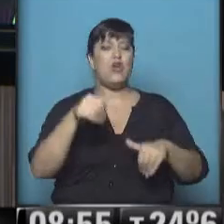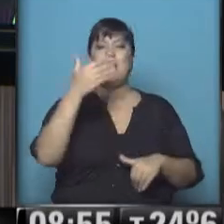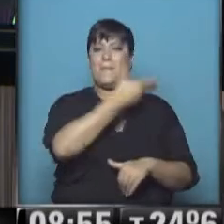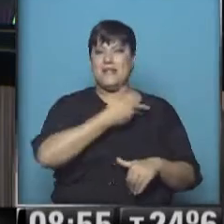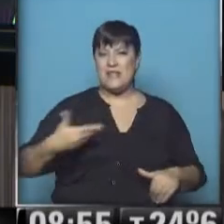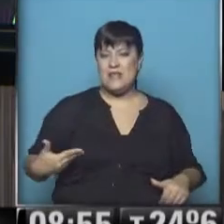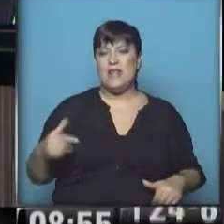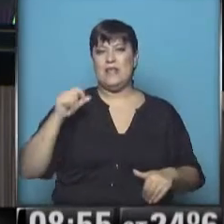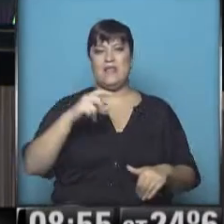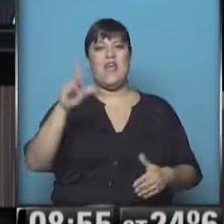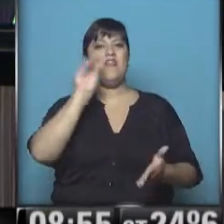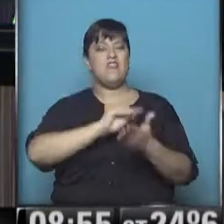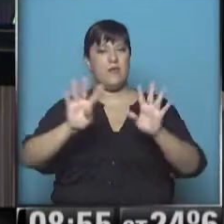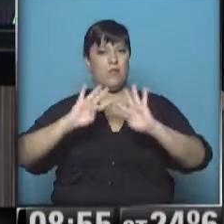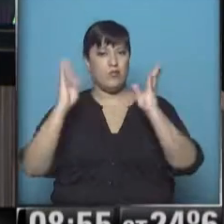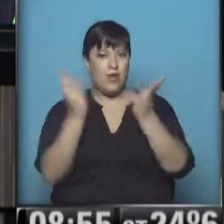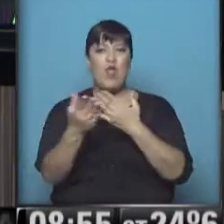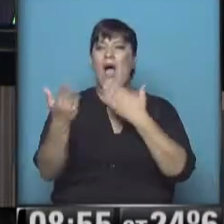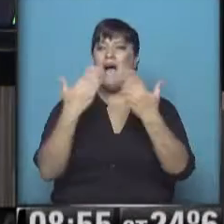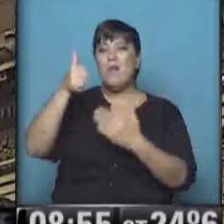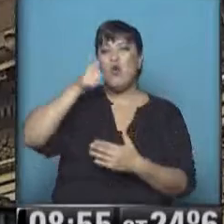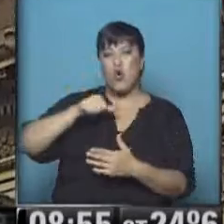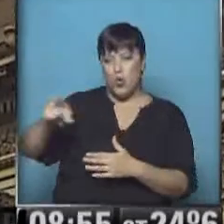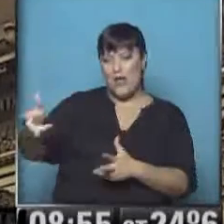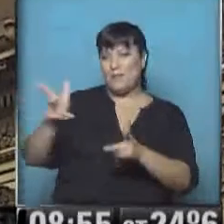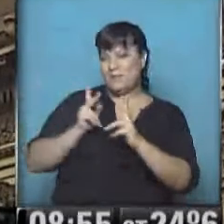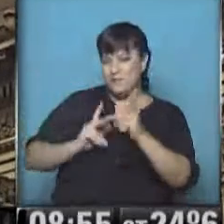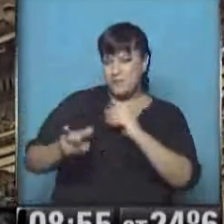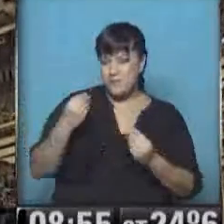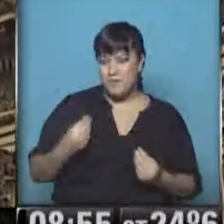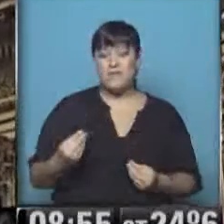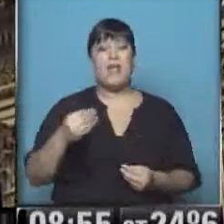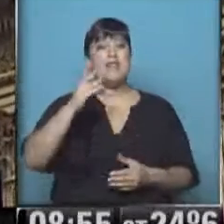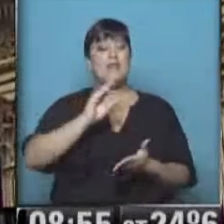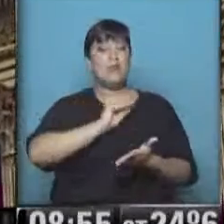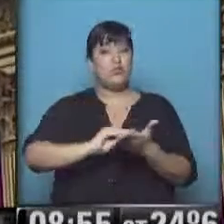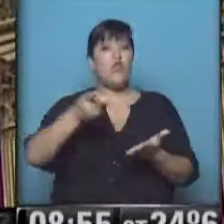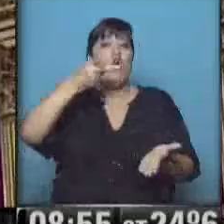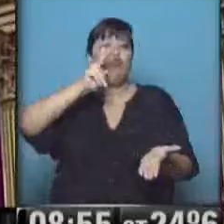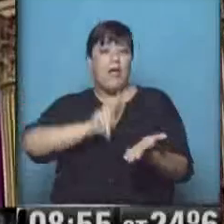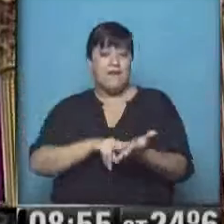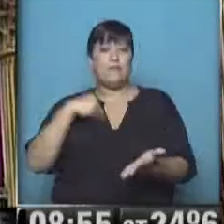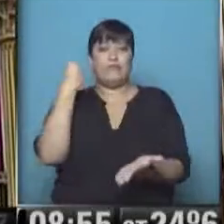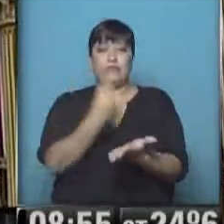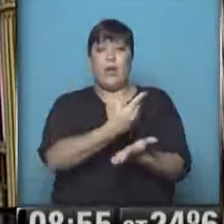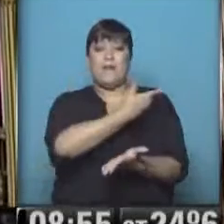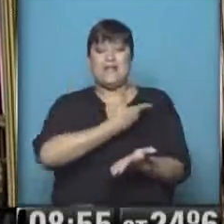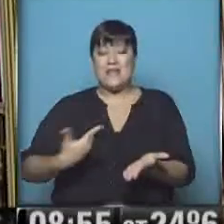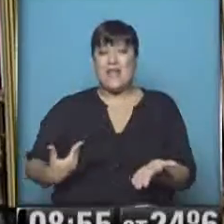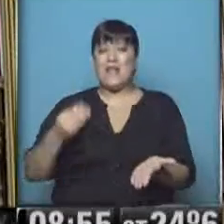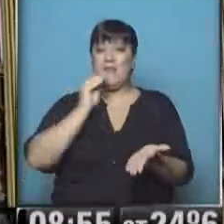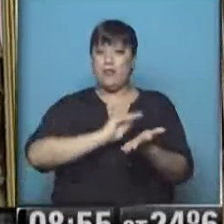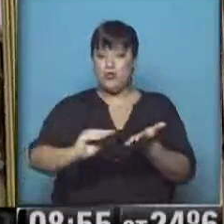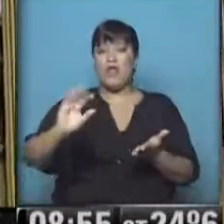la Cámara de Diputados de la Nación. Conversamos con él y nos decía lo siguiente. El diputado Julián Domínguez fue reelecto presidente de la Cámara Baja para el